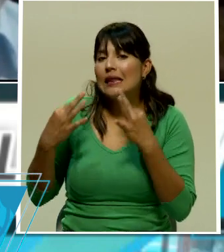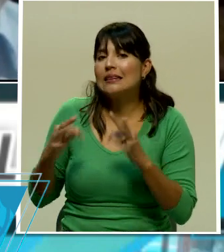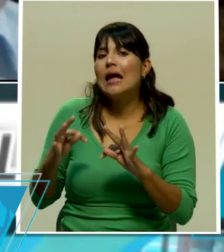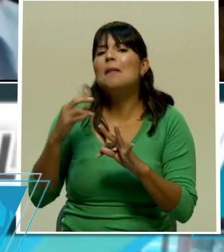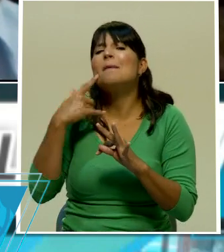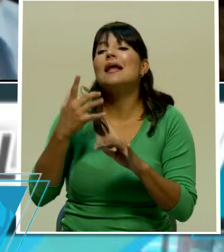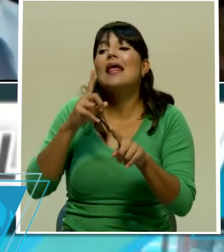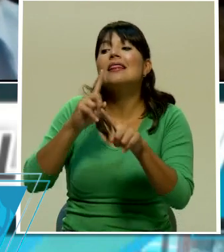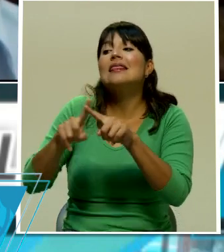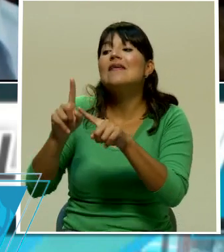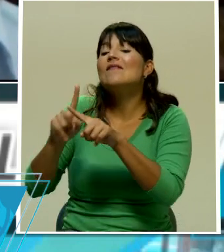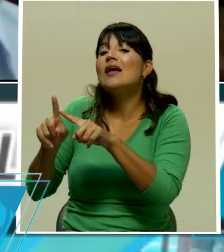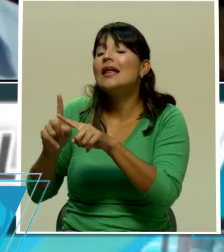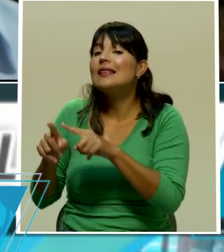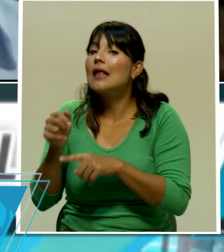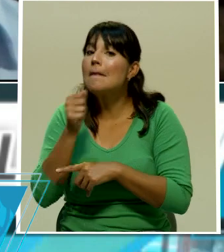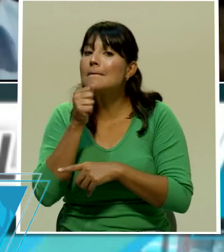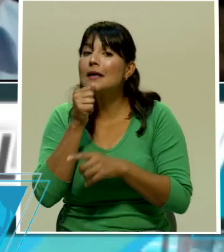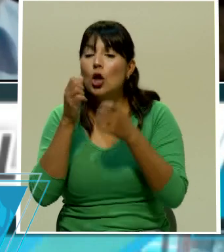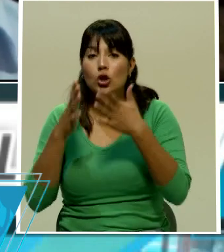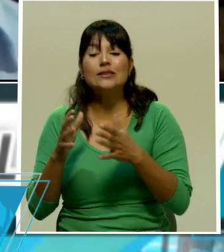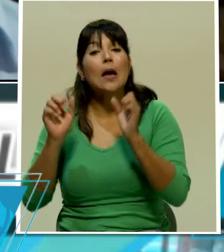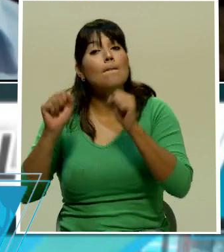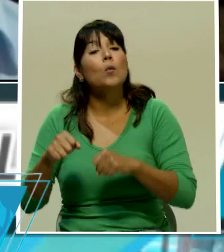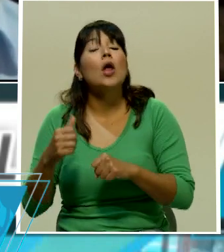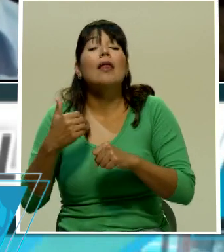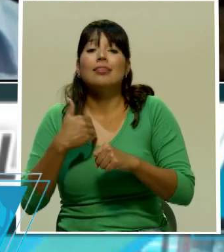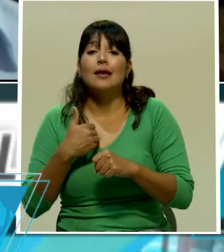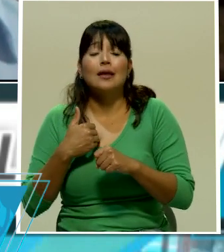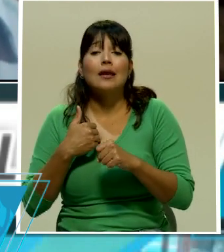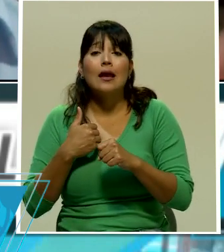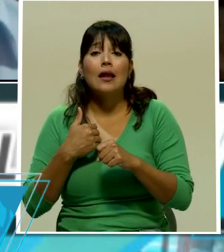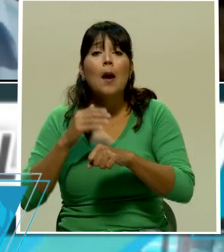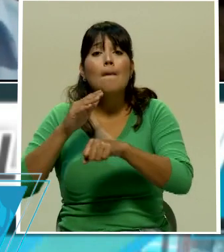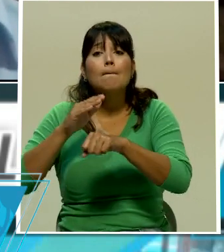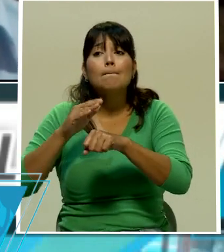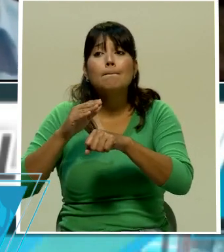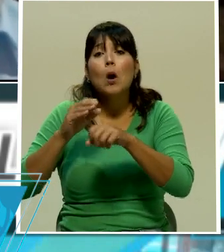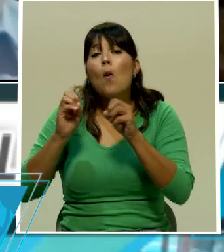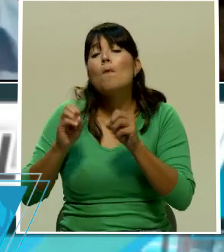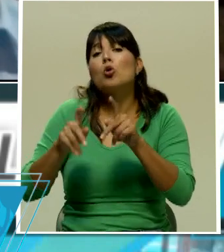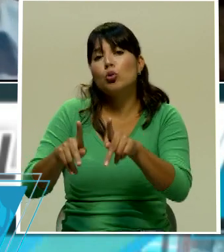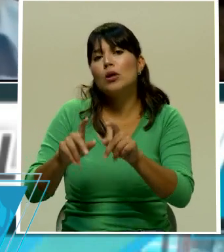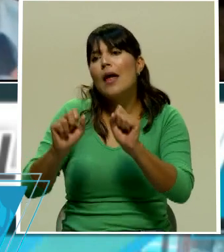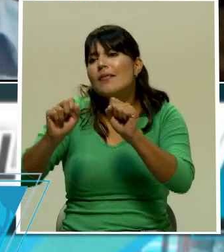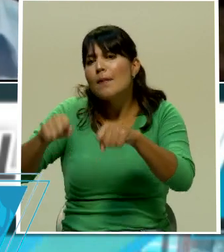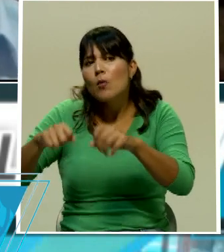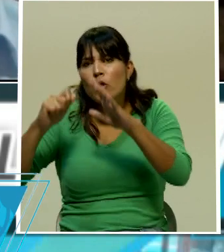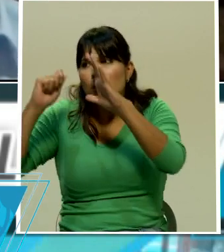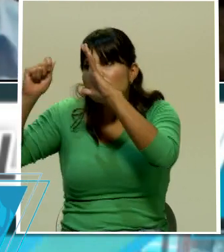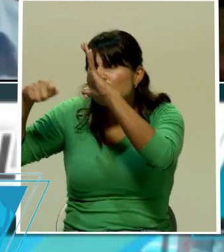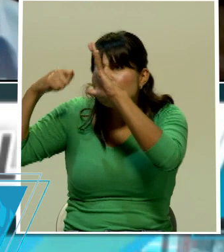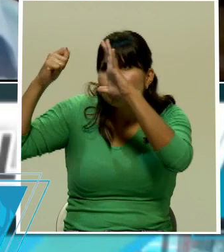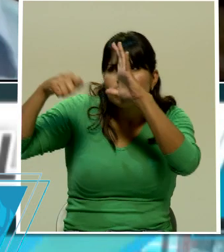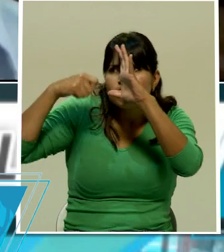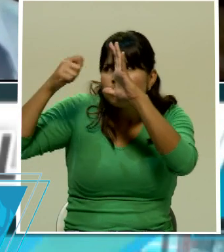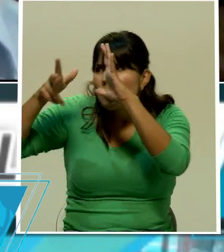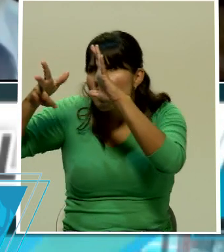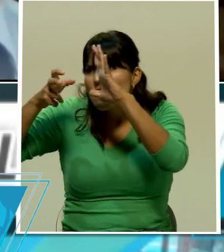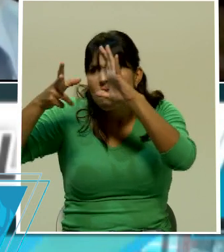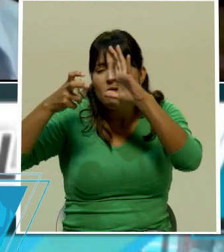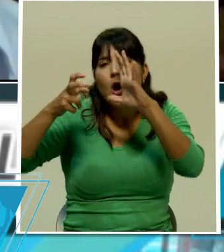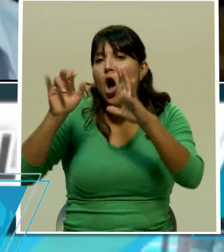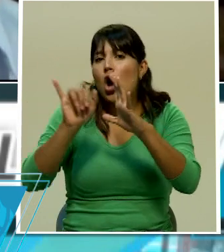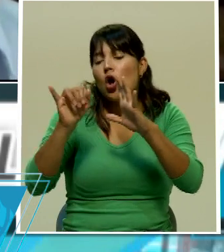diferentes medios informativos tengan la posibilidad de hacer las tomas que siempre pudieron hacer y que ahora yo